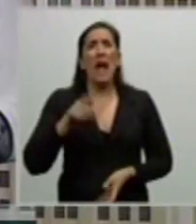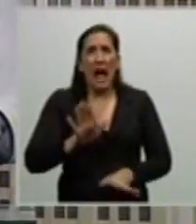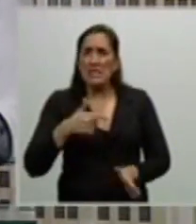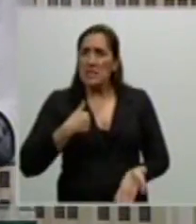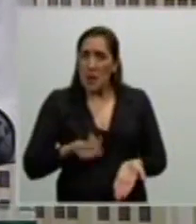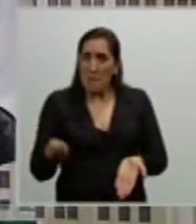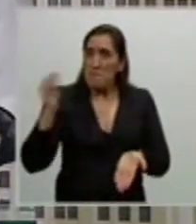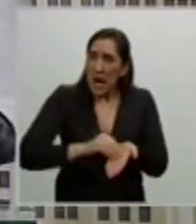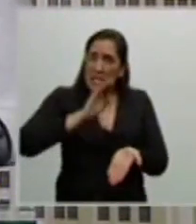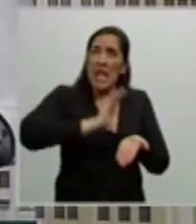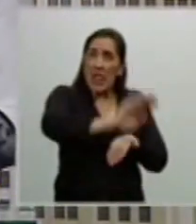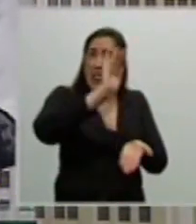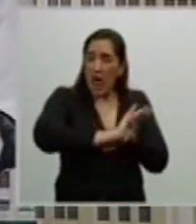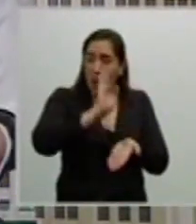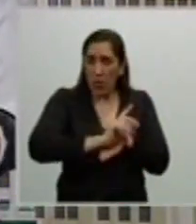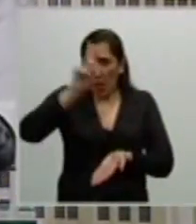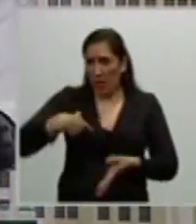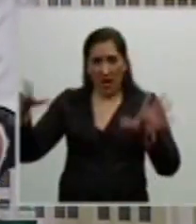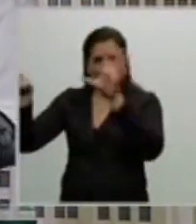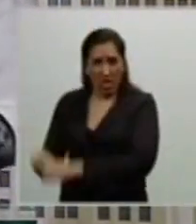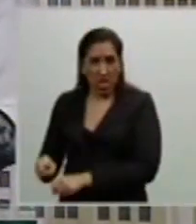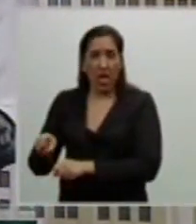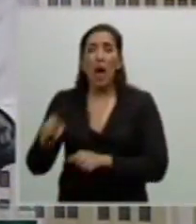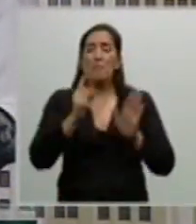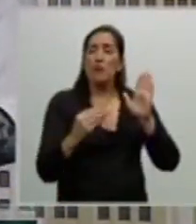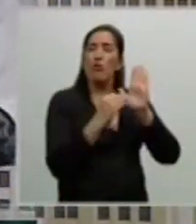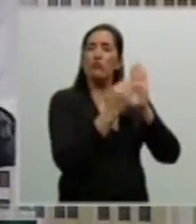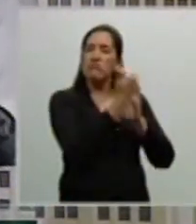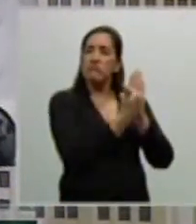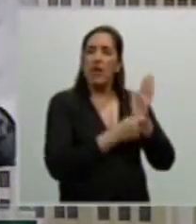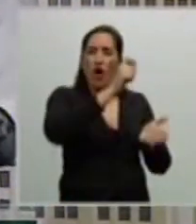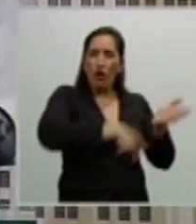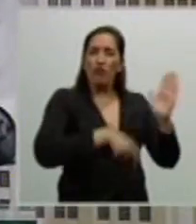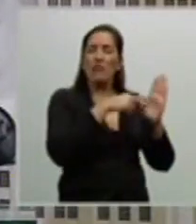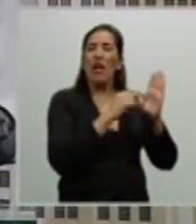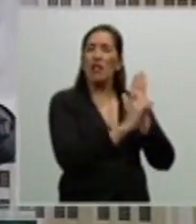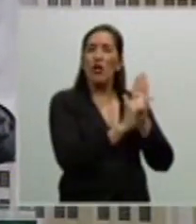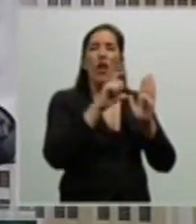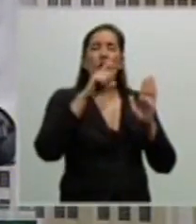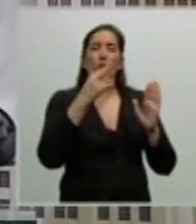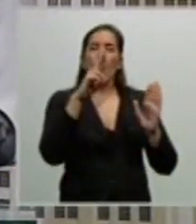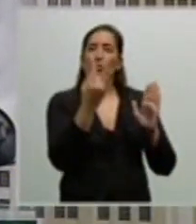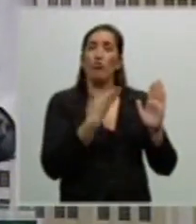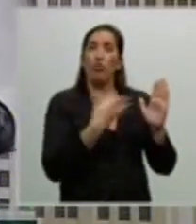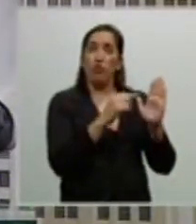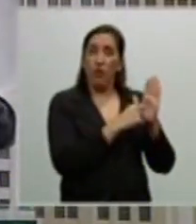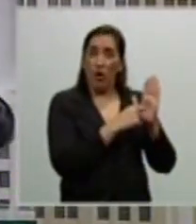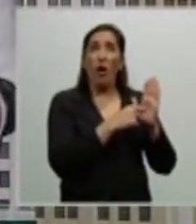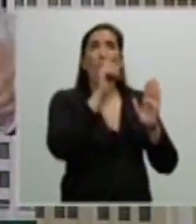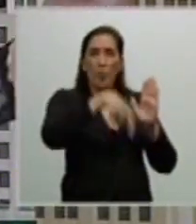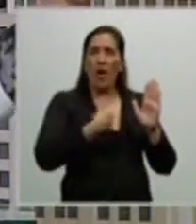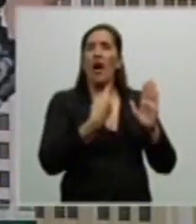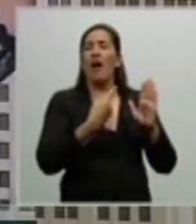significaría que se destruyera o se aplicara a la cláusula Rufo, convirtieran a nuestro país nuevamente, no ya